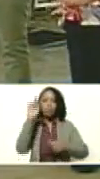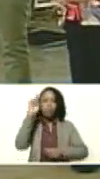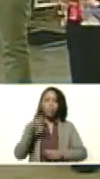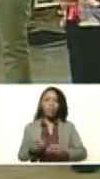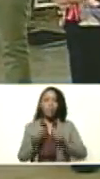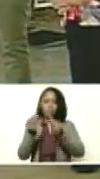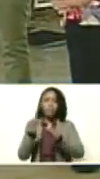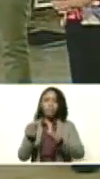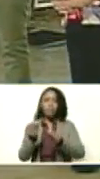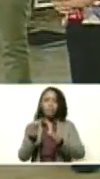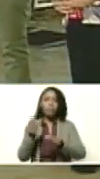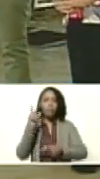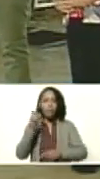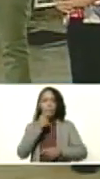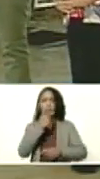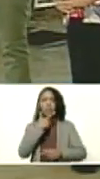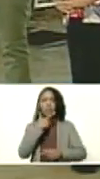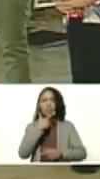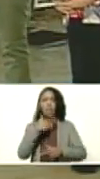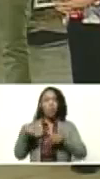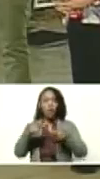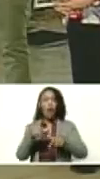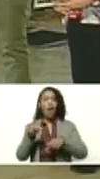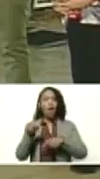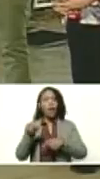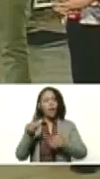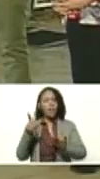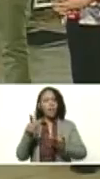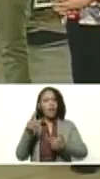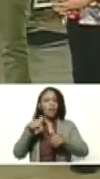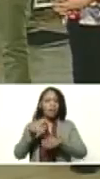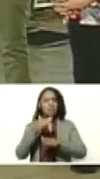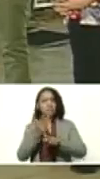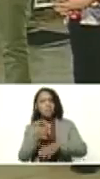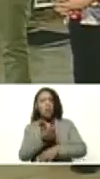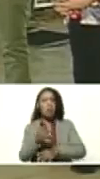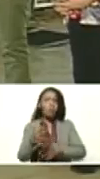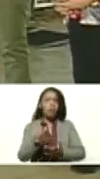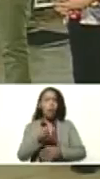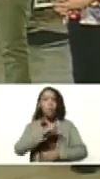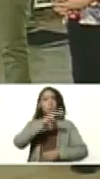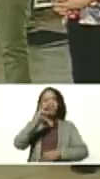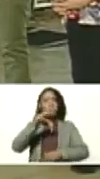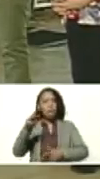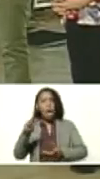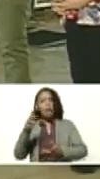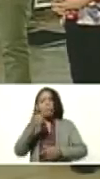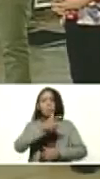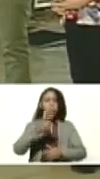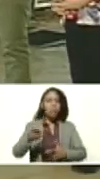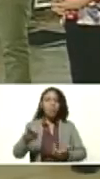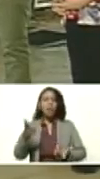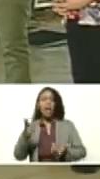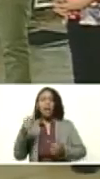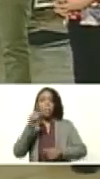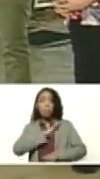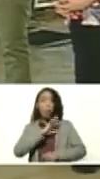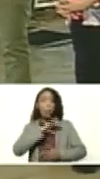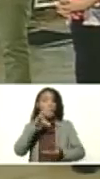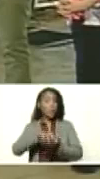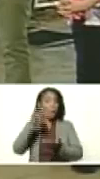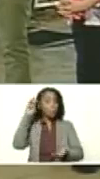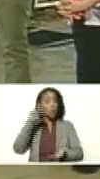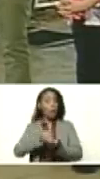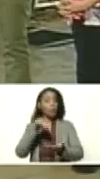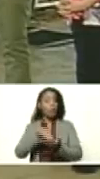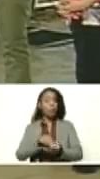hermosa esta región. Una zona semirural, montañosa, aquí en el propio Estado Miranda.